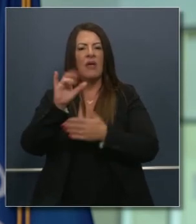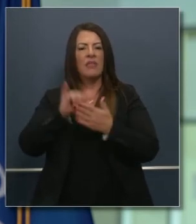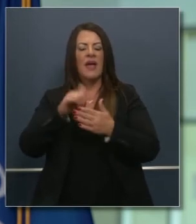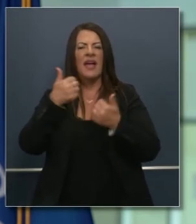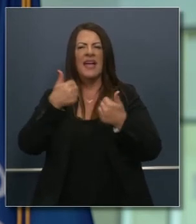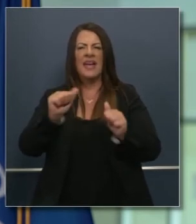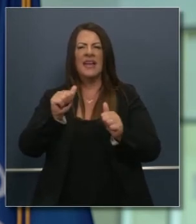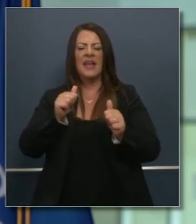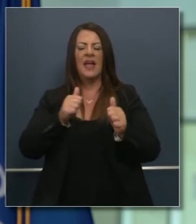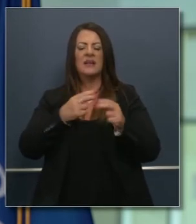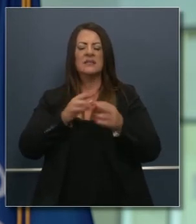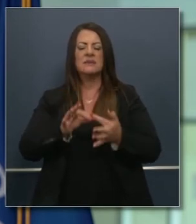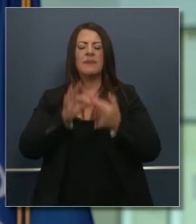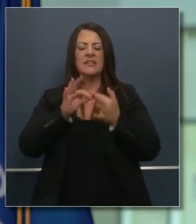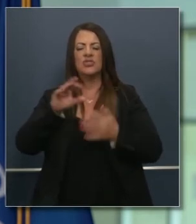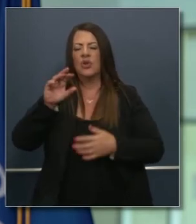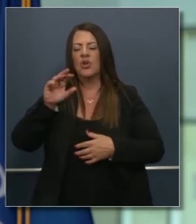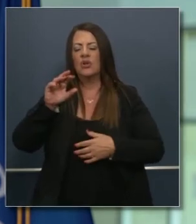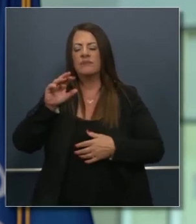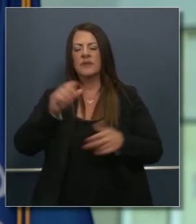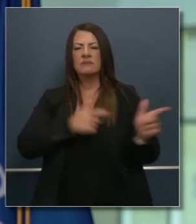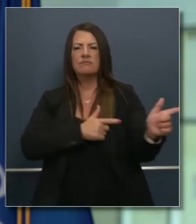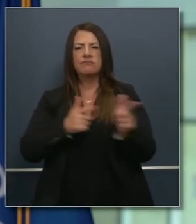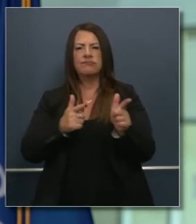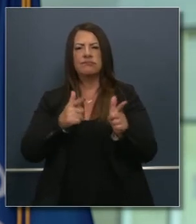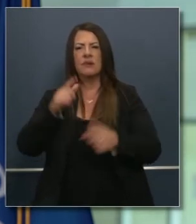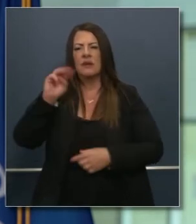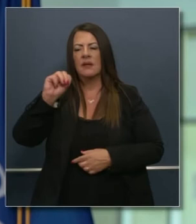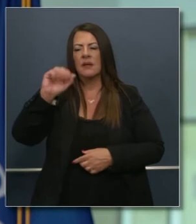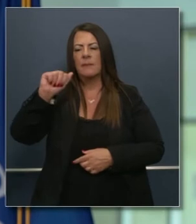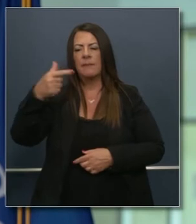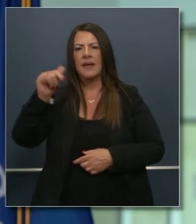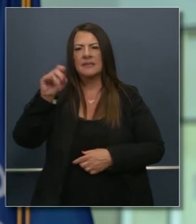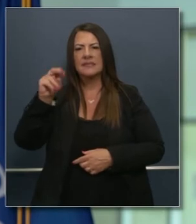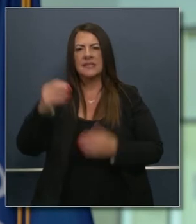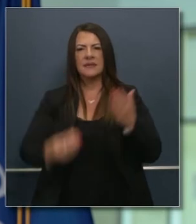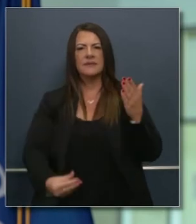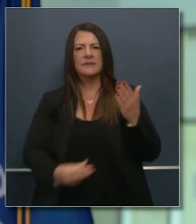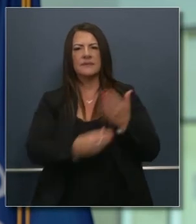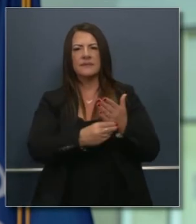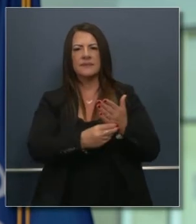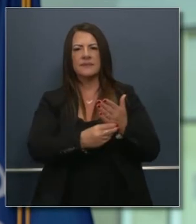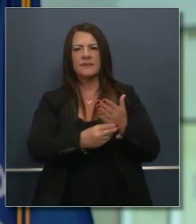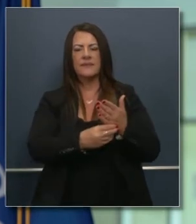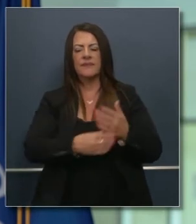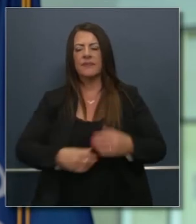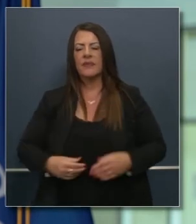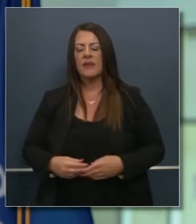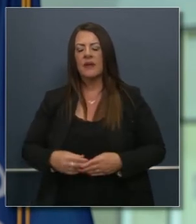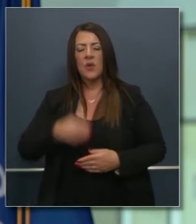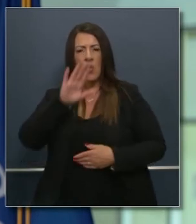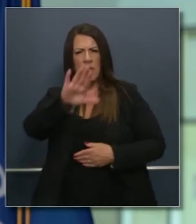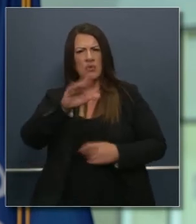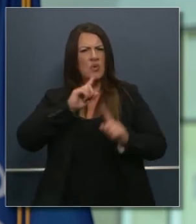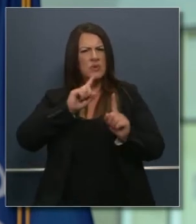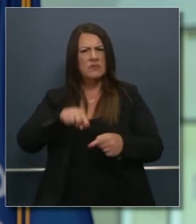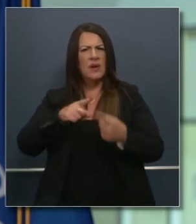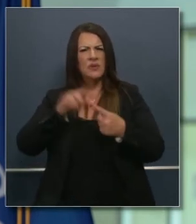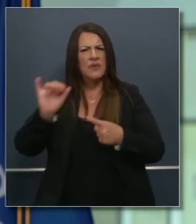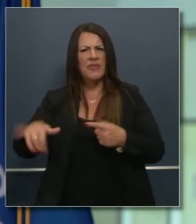armas de fuego de alto calibre y cartuchos piensa usted tomar alguna medida cómo